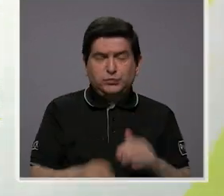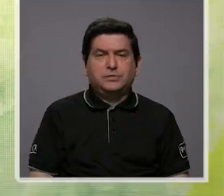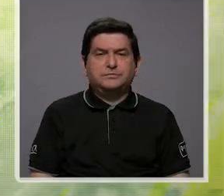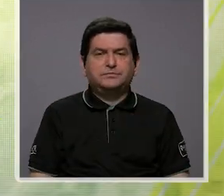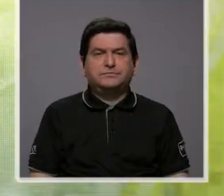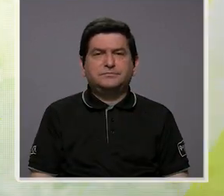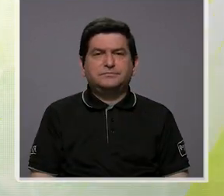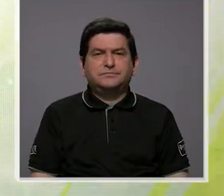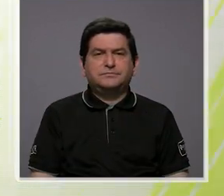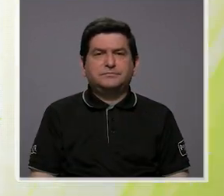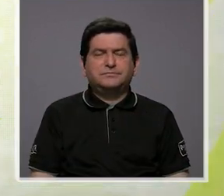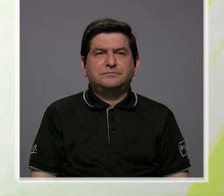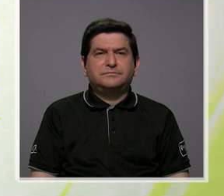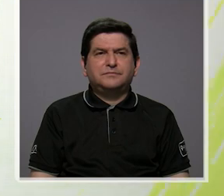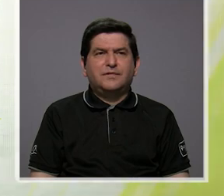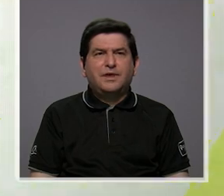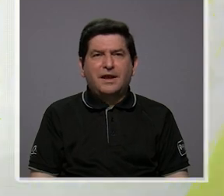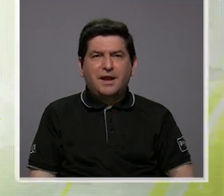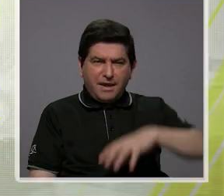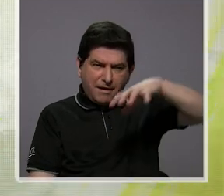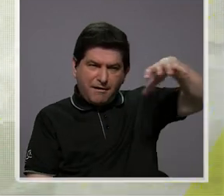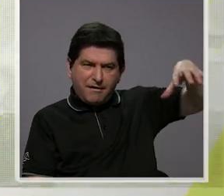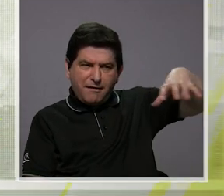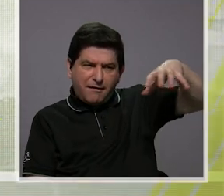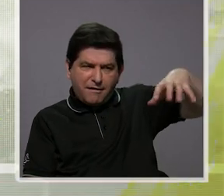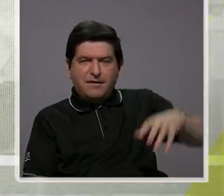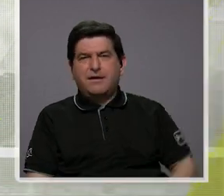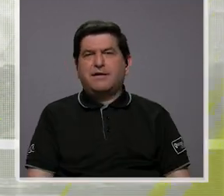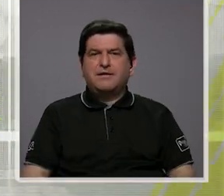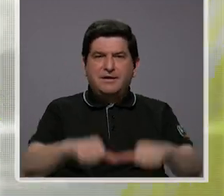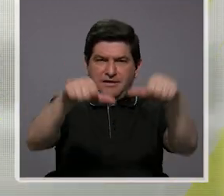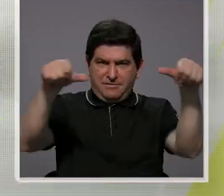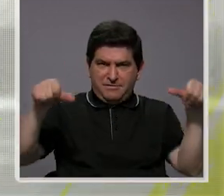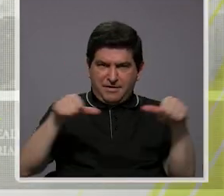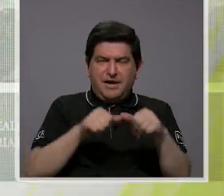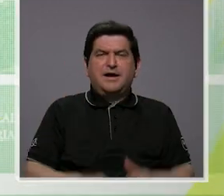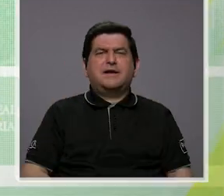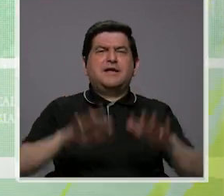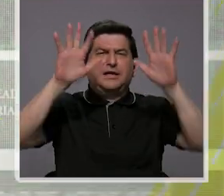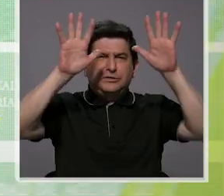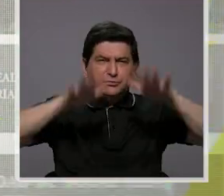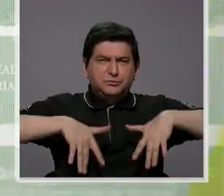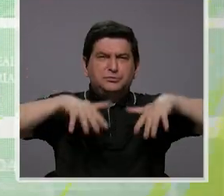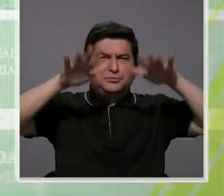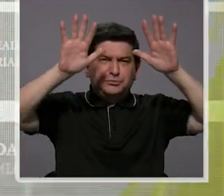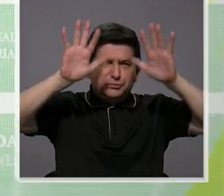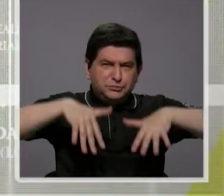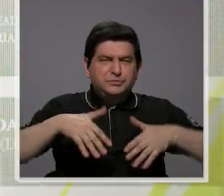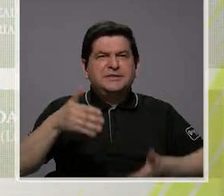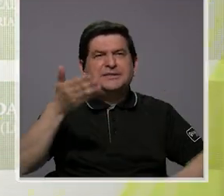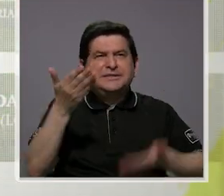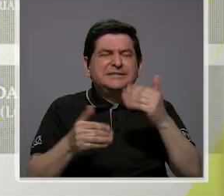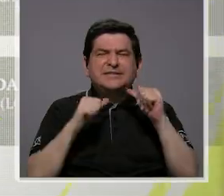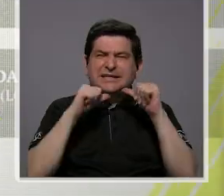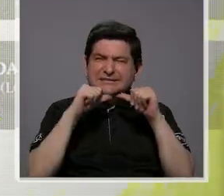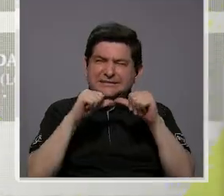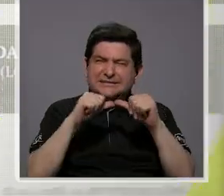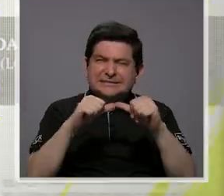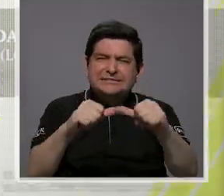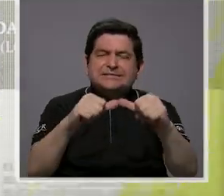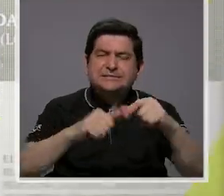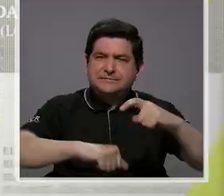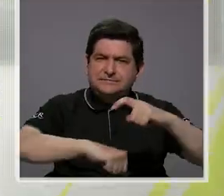En la zona de Atlántica, al ser una zona donde hay una precipitación, digamos, más